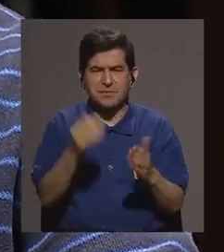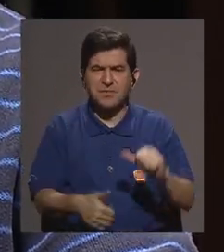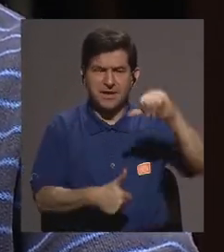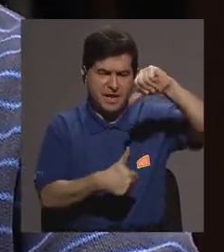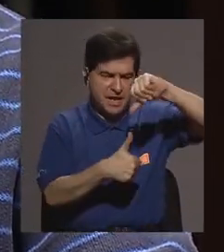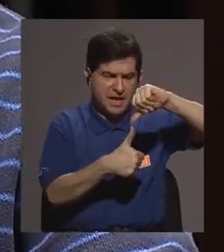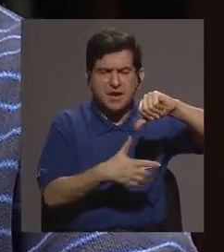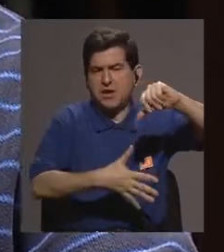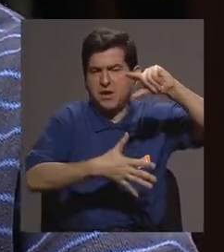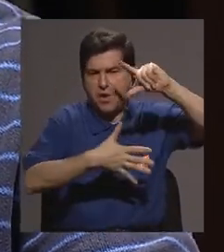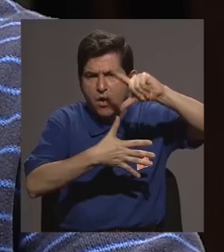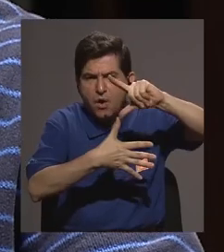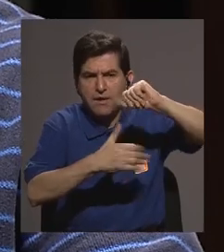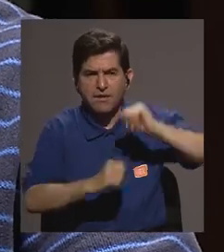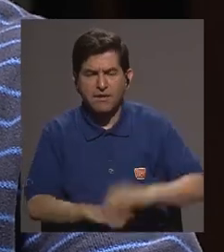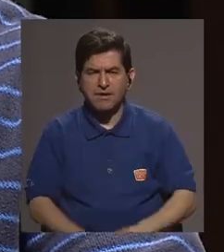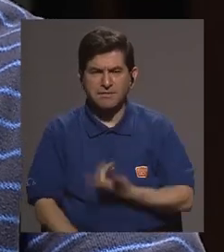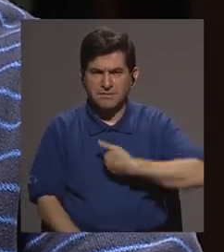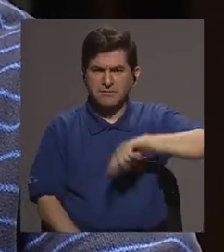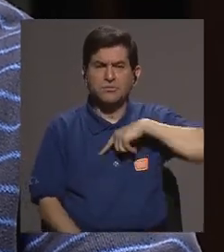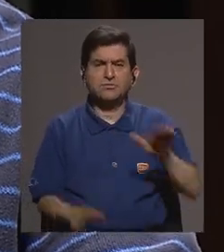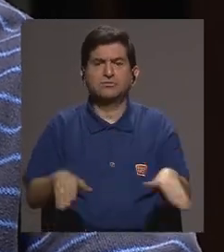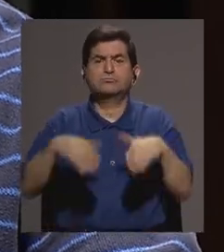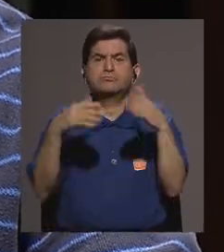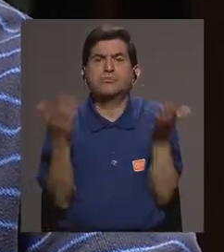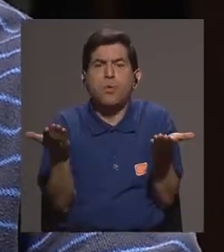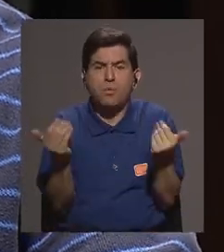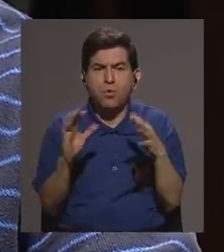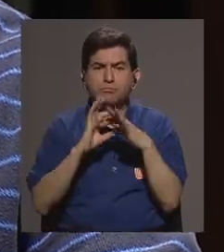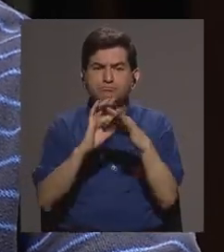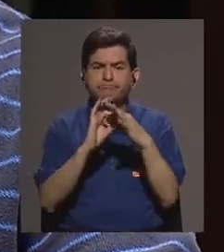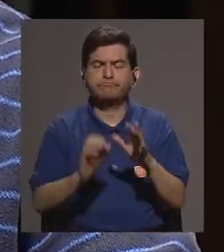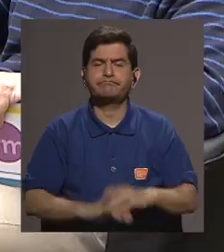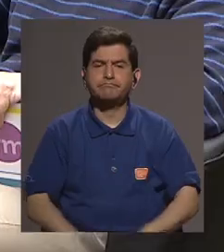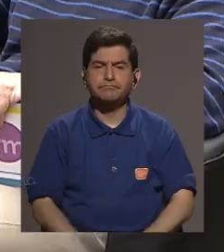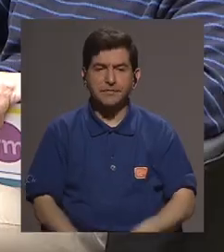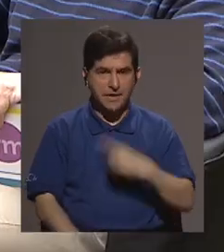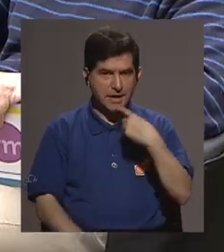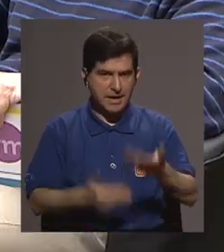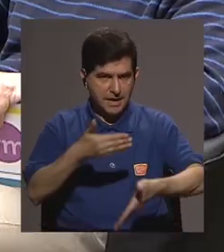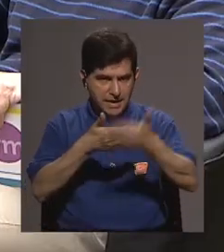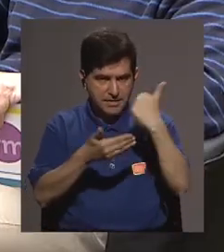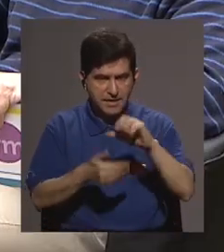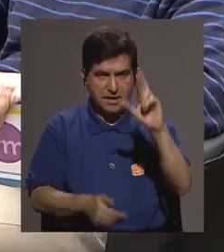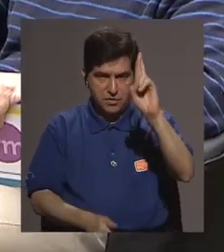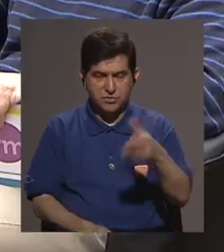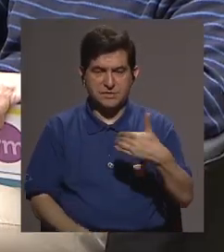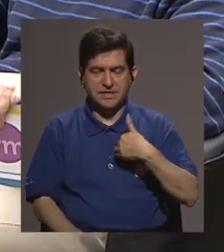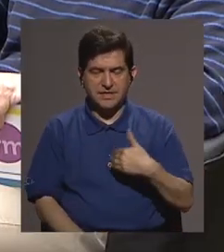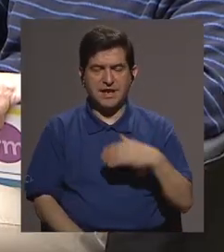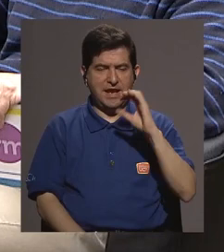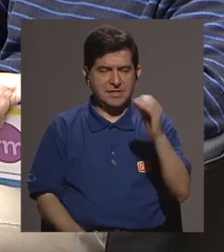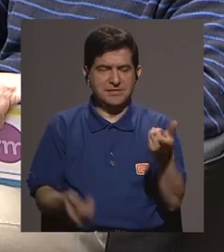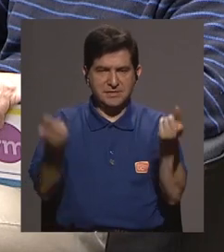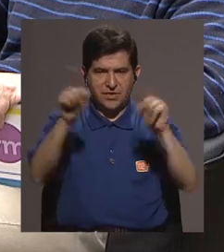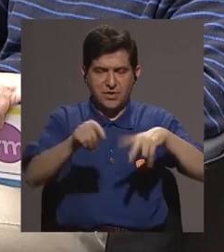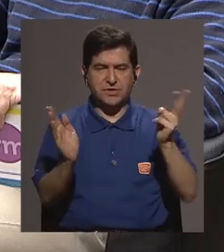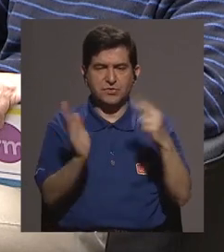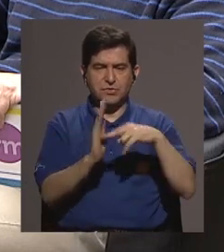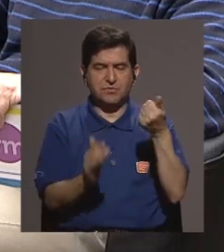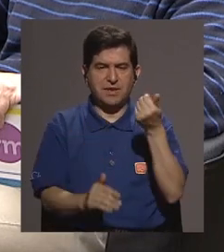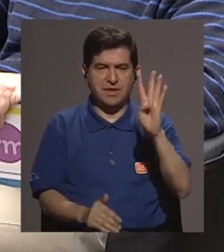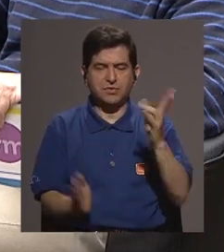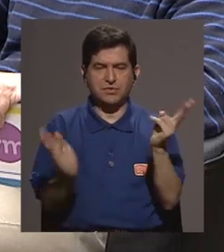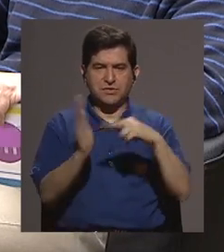Centroamérica con Latinoamérica cómo estaríamos en esa relación bueno ya te decía Costa Rica tenía cero casos en el